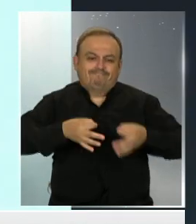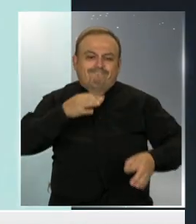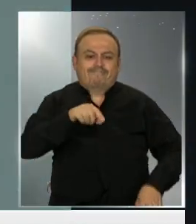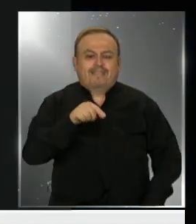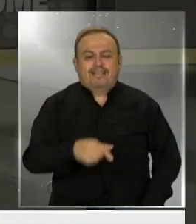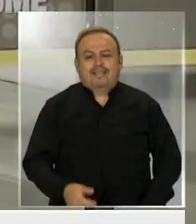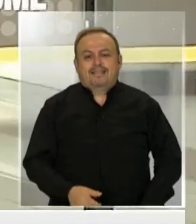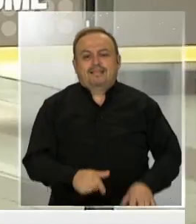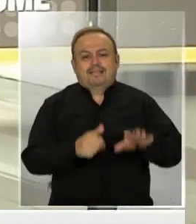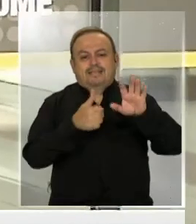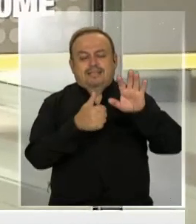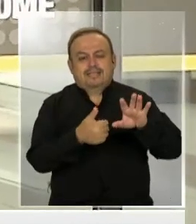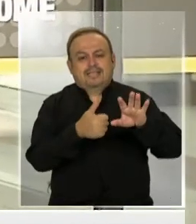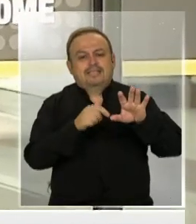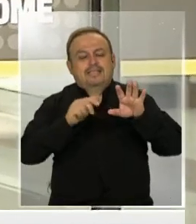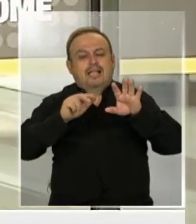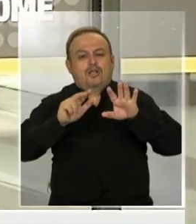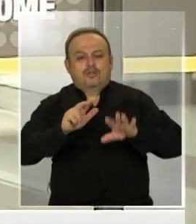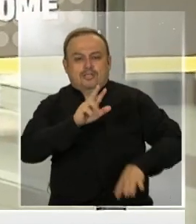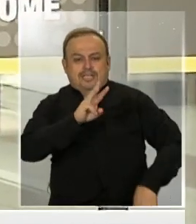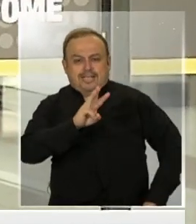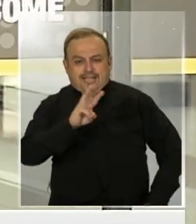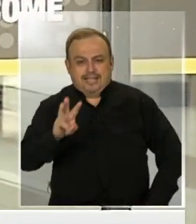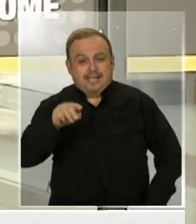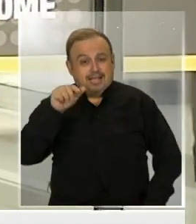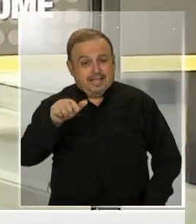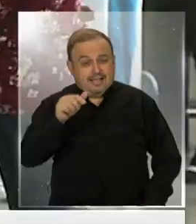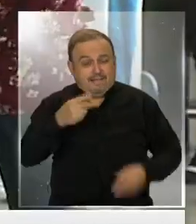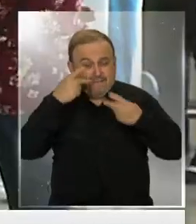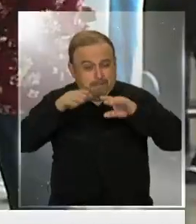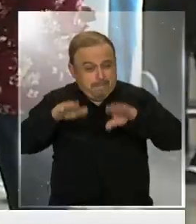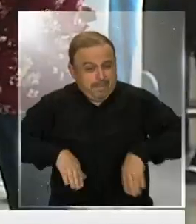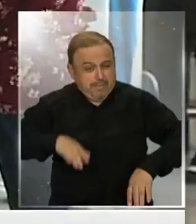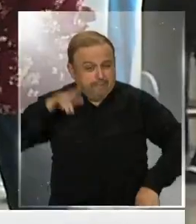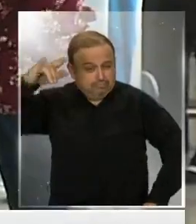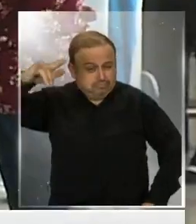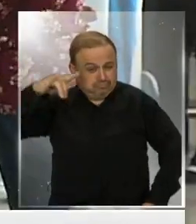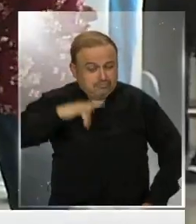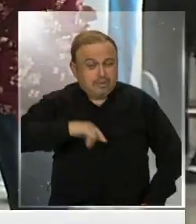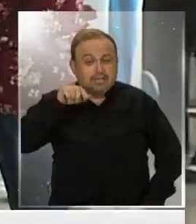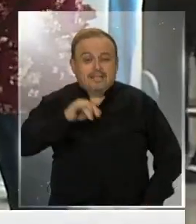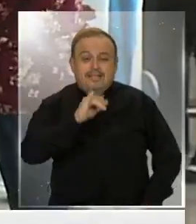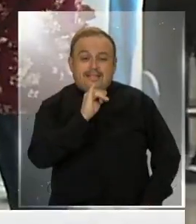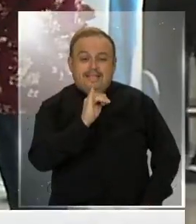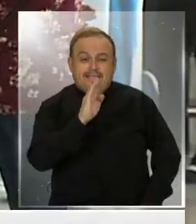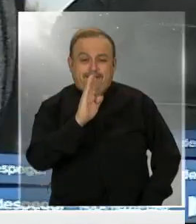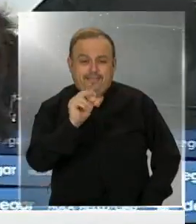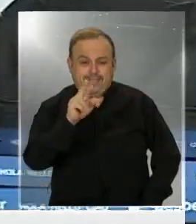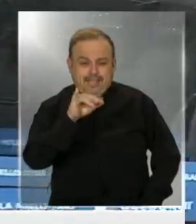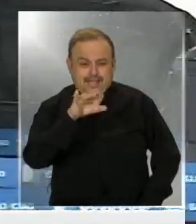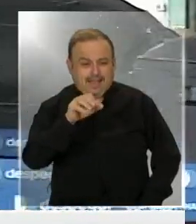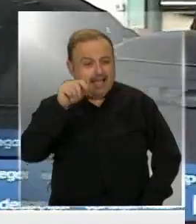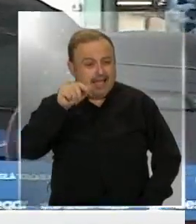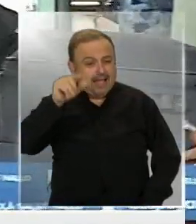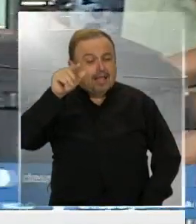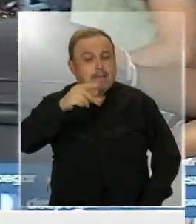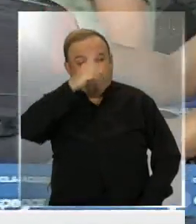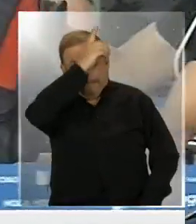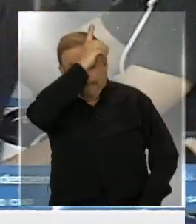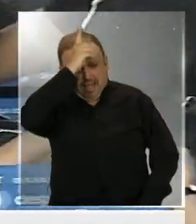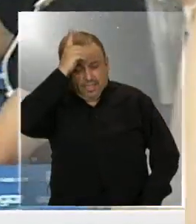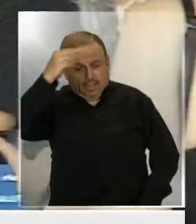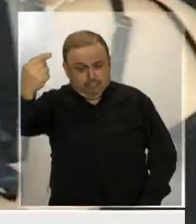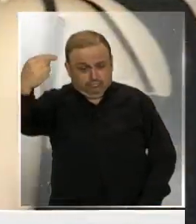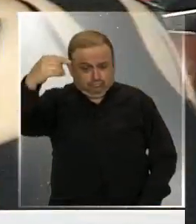era este. Así, una de las pasajeras que viajó en el vuelo Iberia 68-33 de Madrid-Santiago,